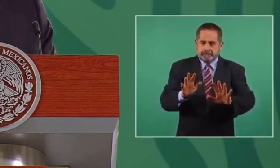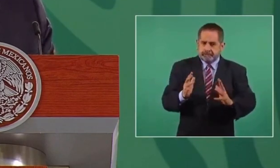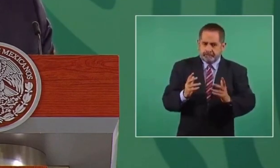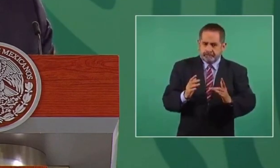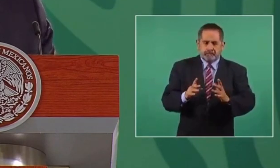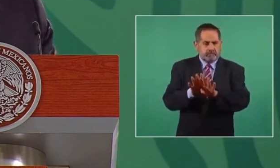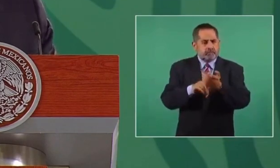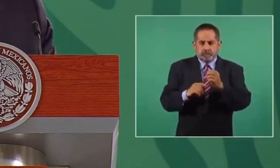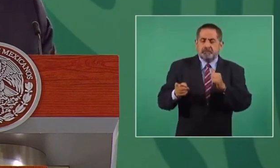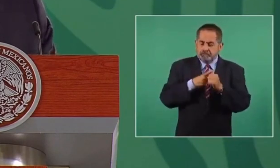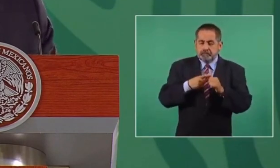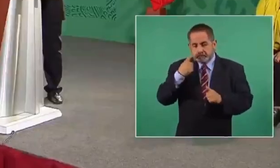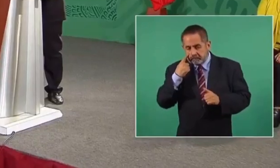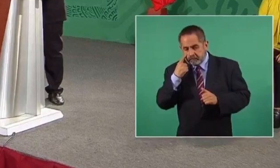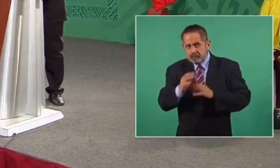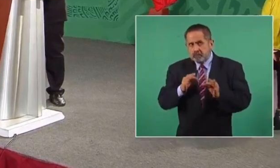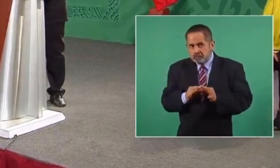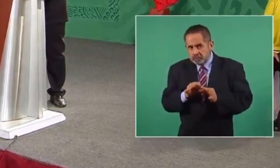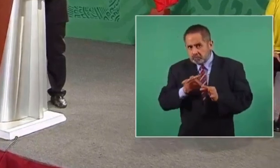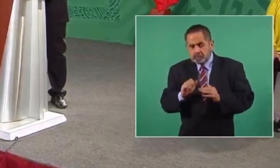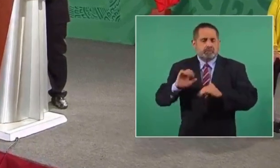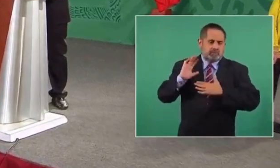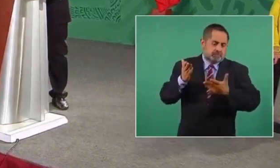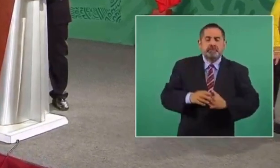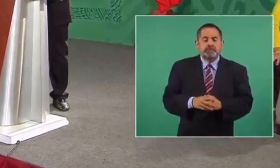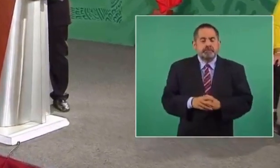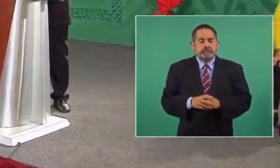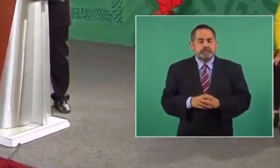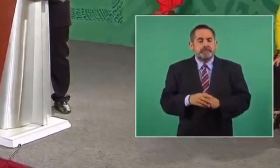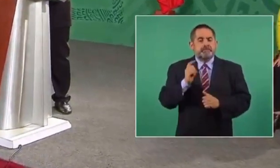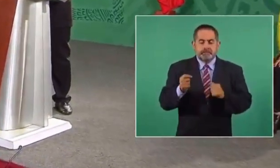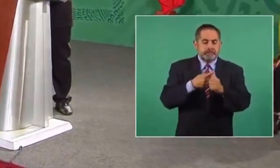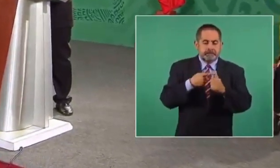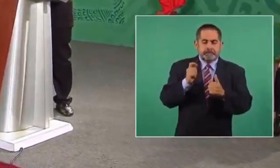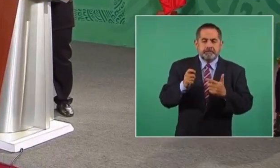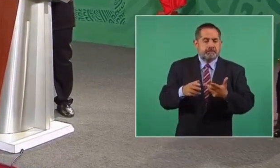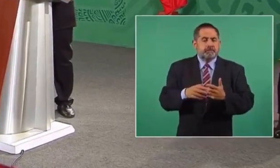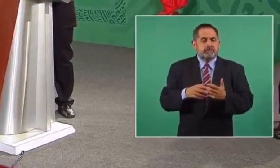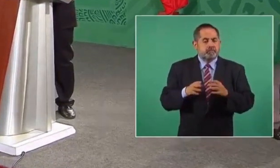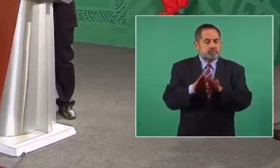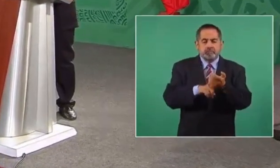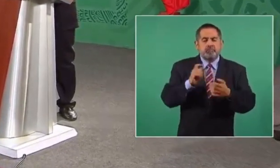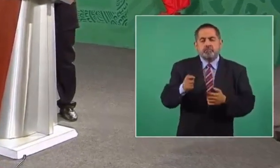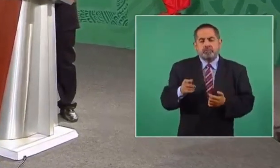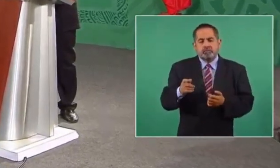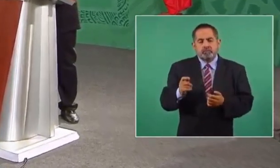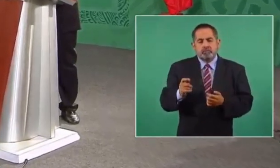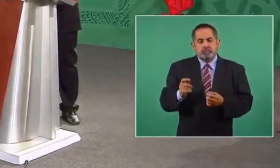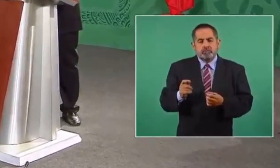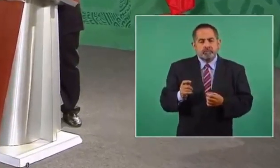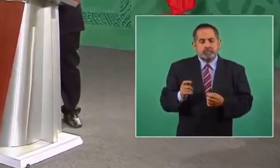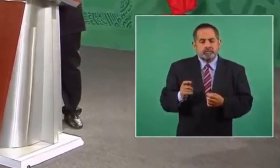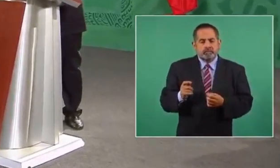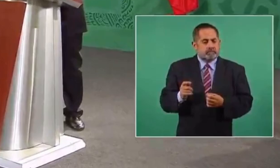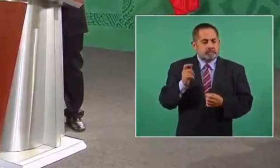que no se vayan a poder cumplir. Tenemos que ver el abasto de